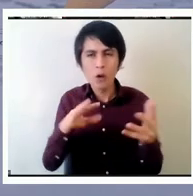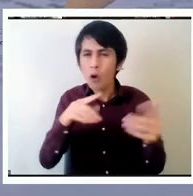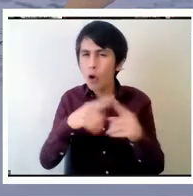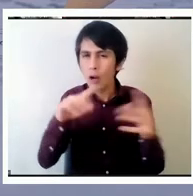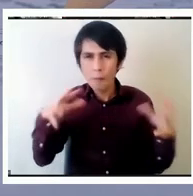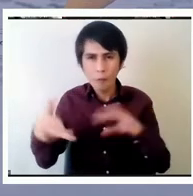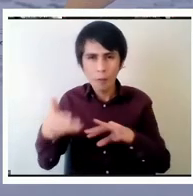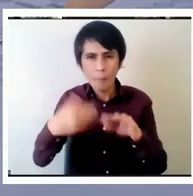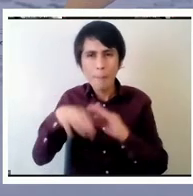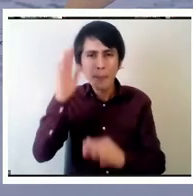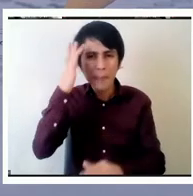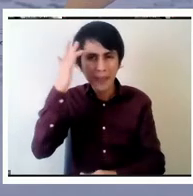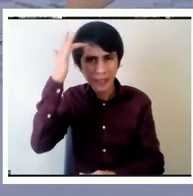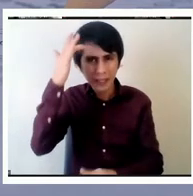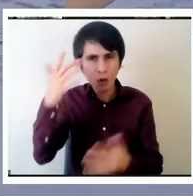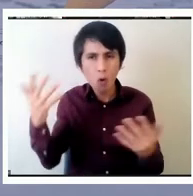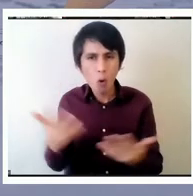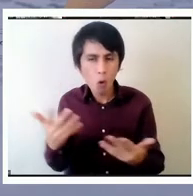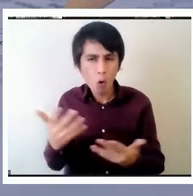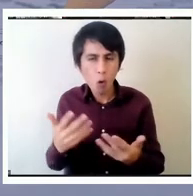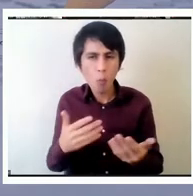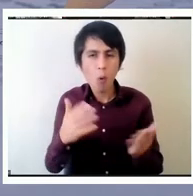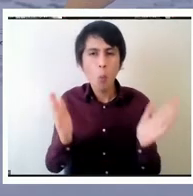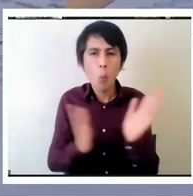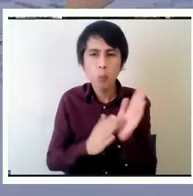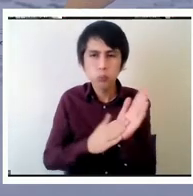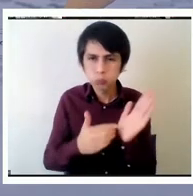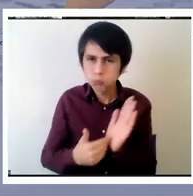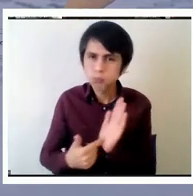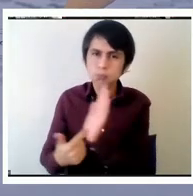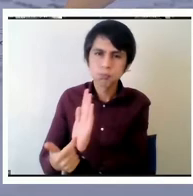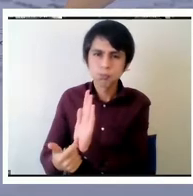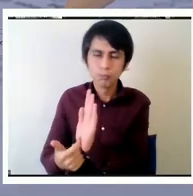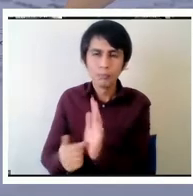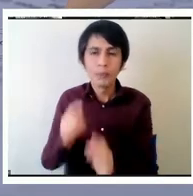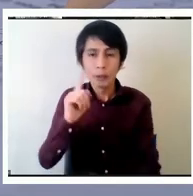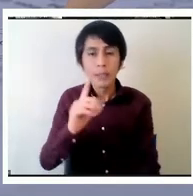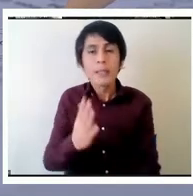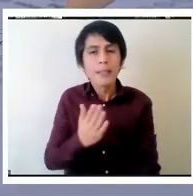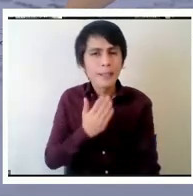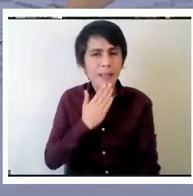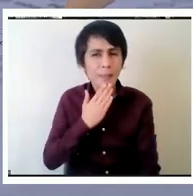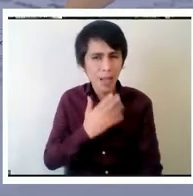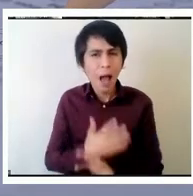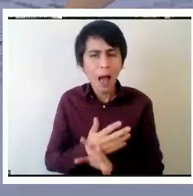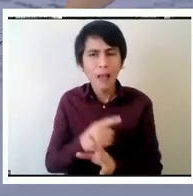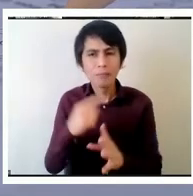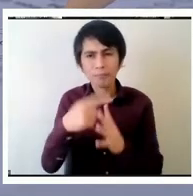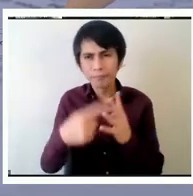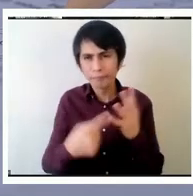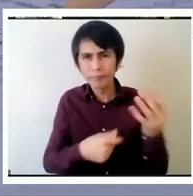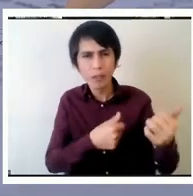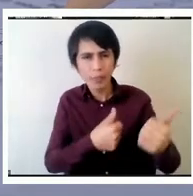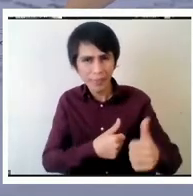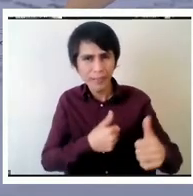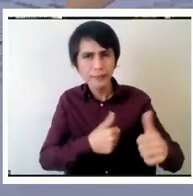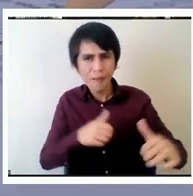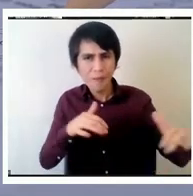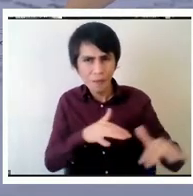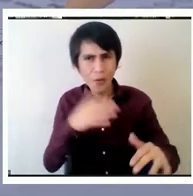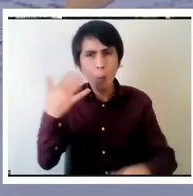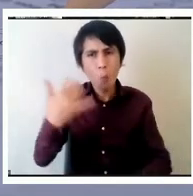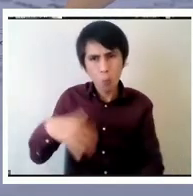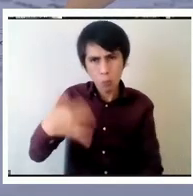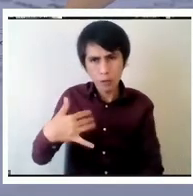de rendición de cuenta pero también estamos enfrentando algunos desafíos muy importantes y lo que yo